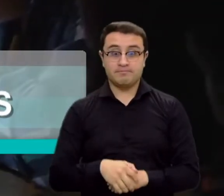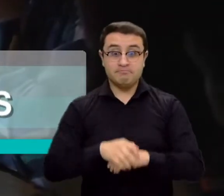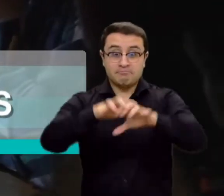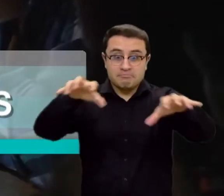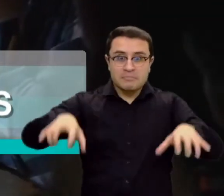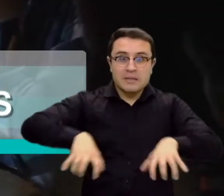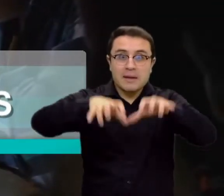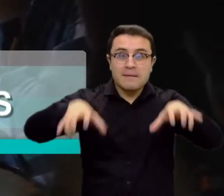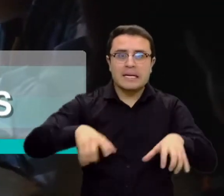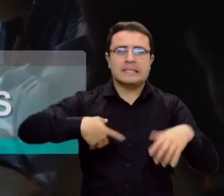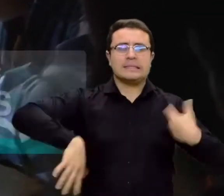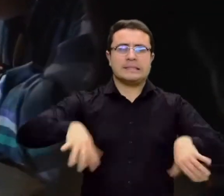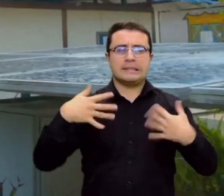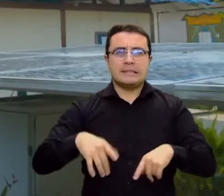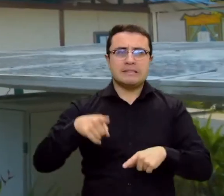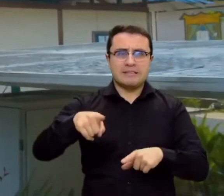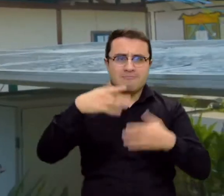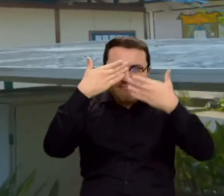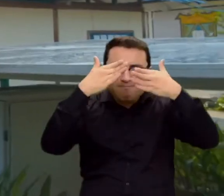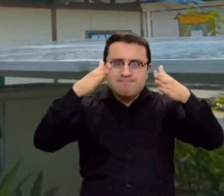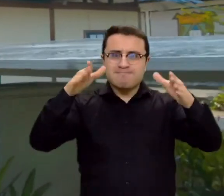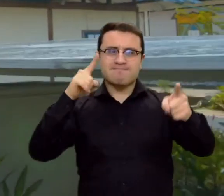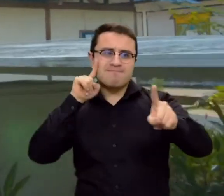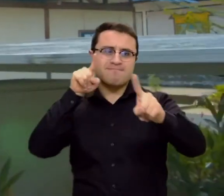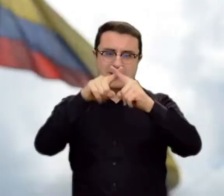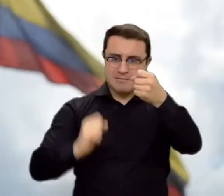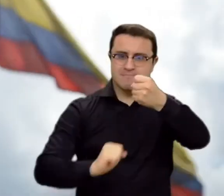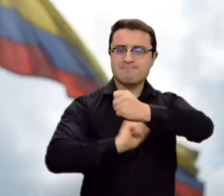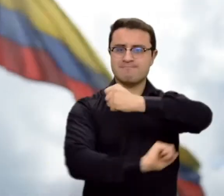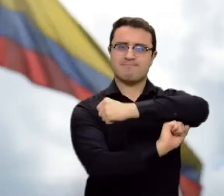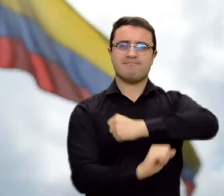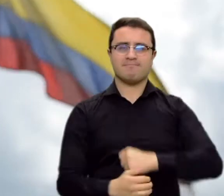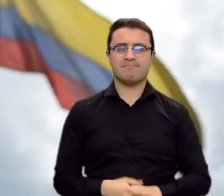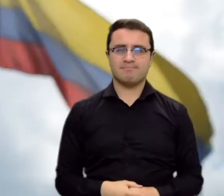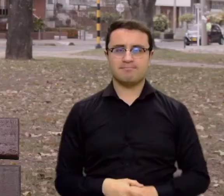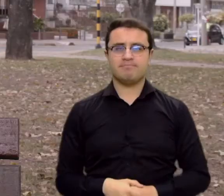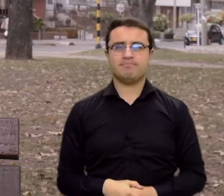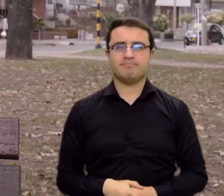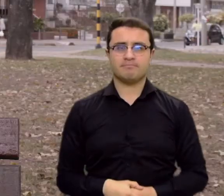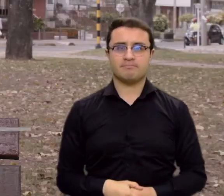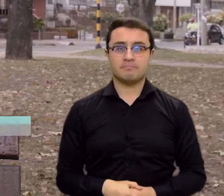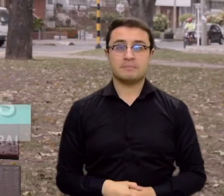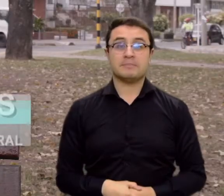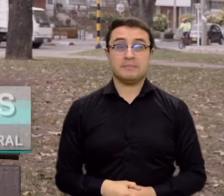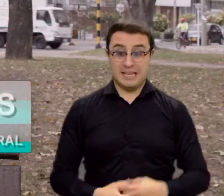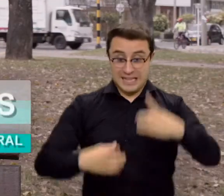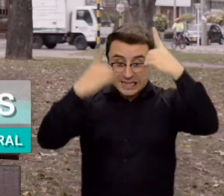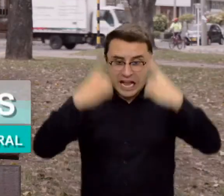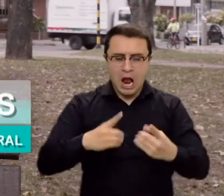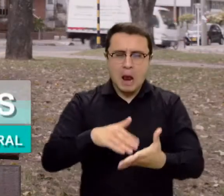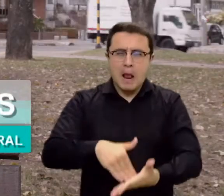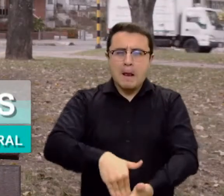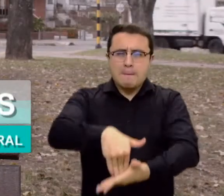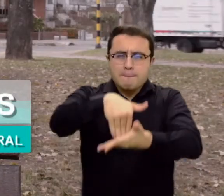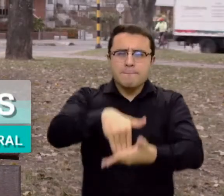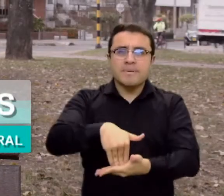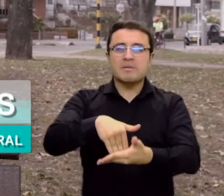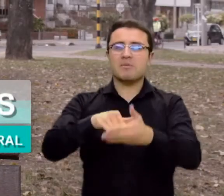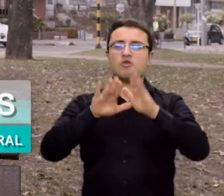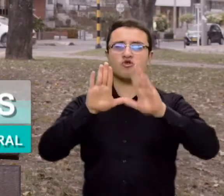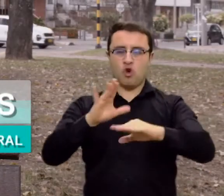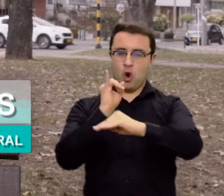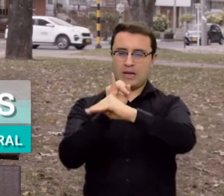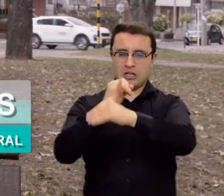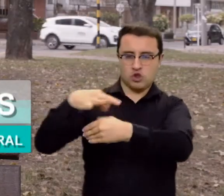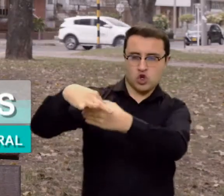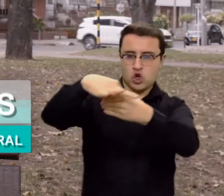jornadas que se han convertido en toda una apuesta por la democracia en el país. Yo creo que eso es una de las decisiones más valientes